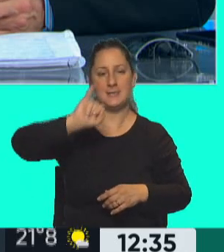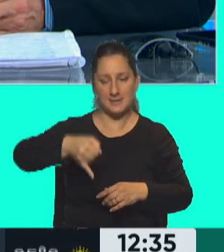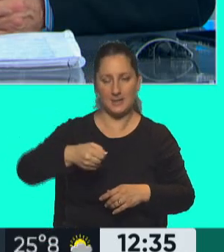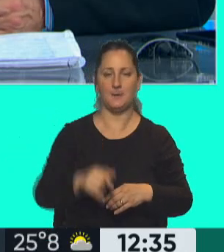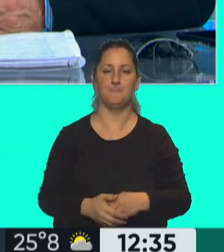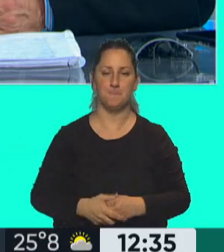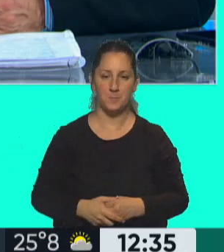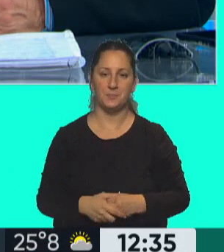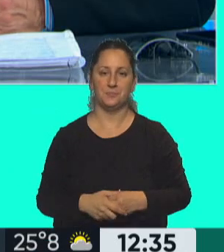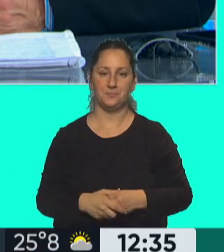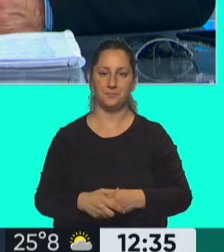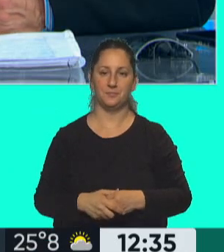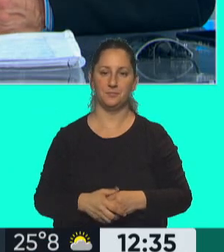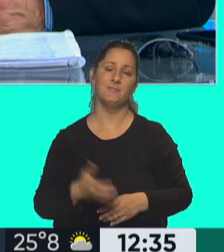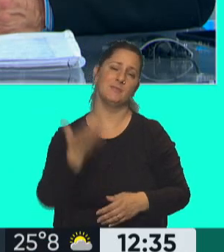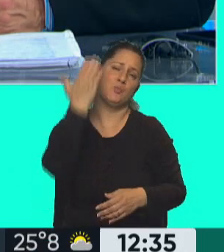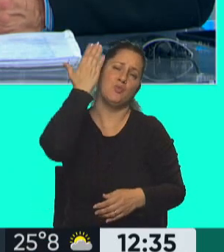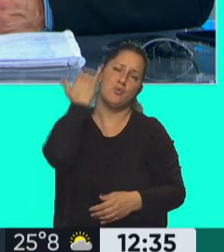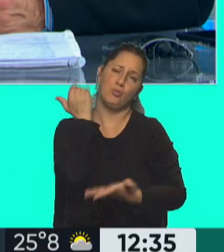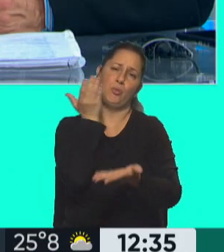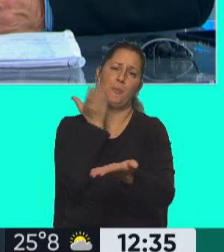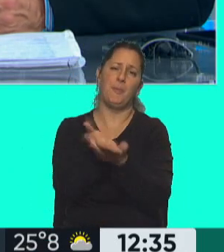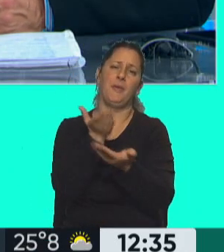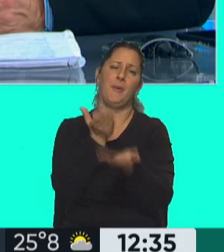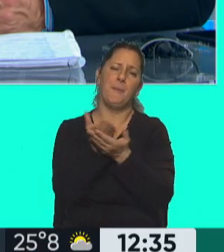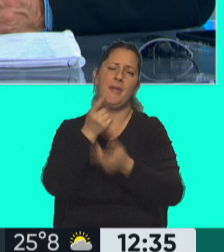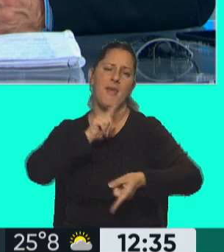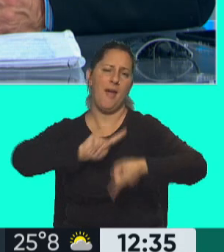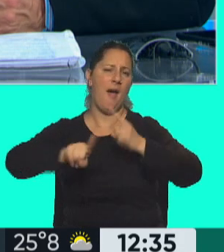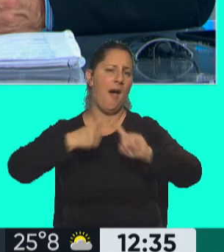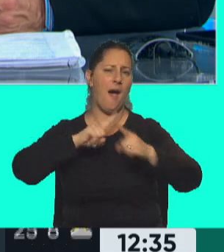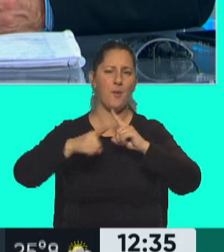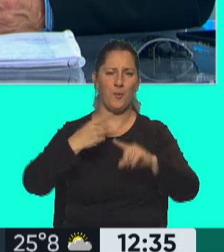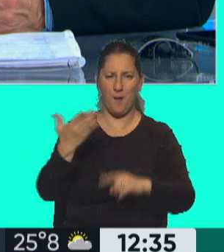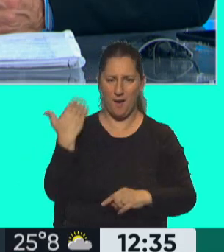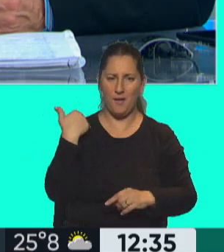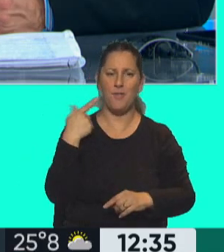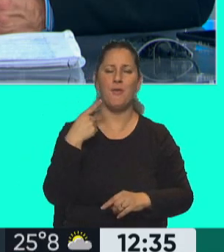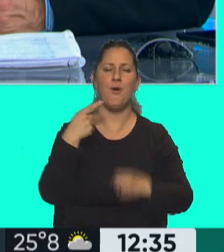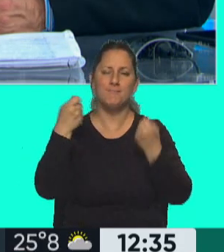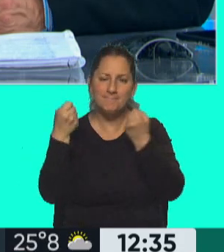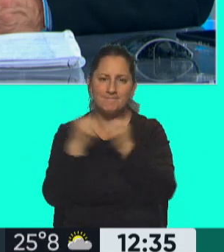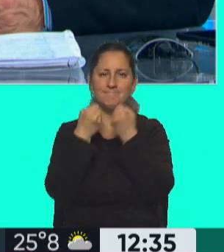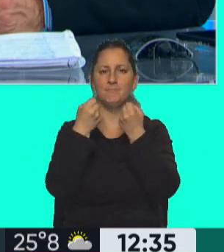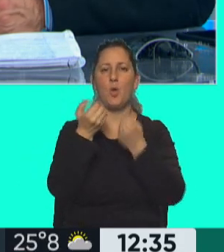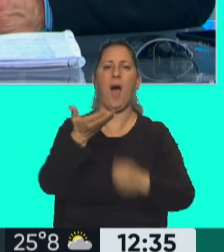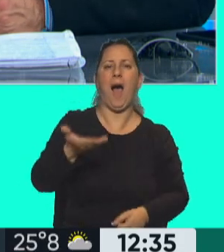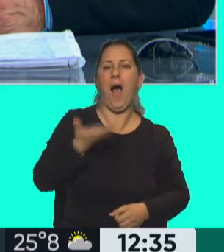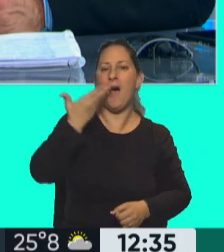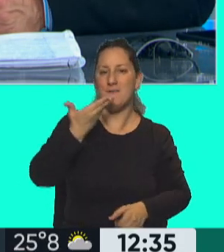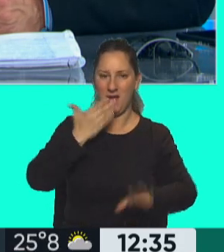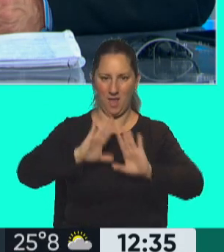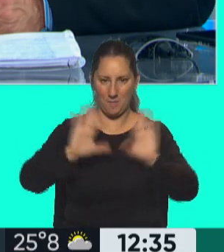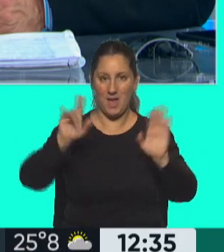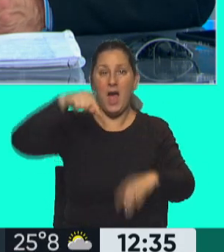tema, esto es un viejo reclamo, un exceso de acuerdo que había con este tema, pero un acuerdo de palabra, con lo cual es lo que